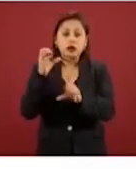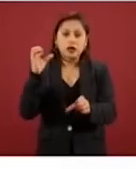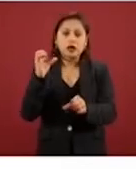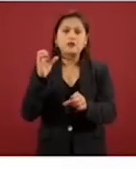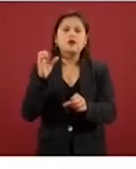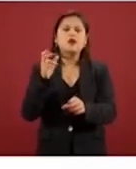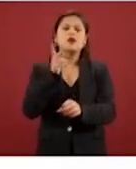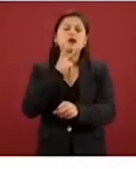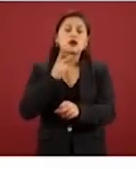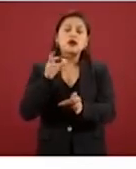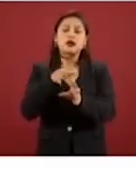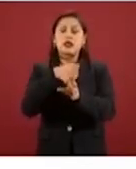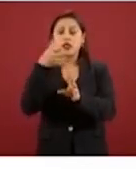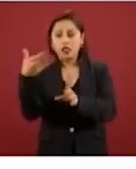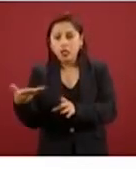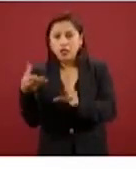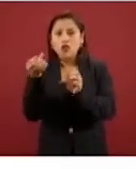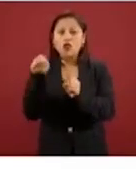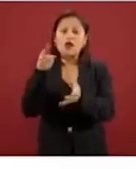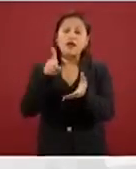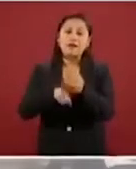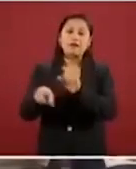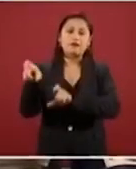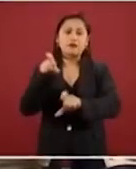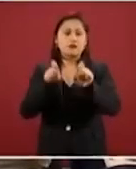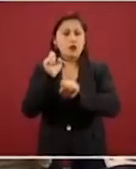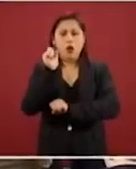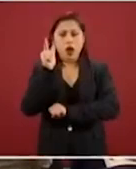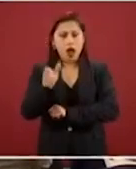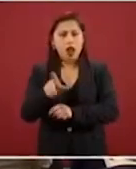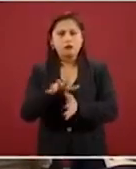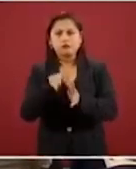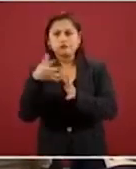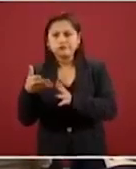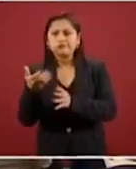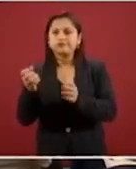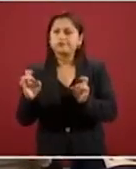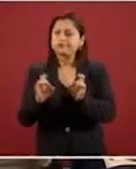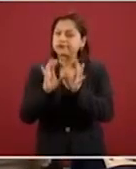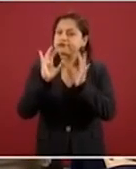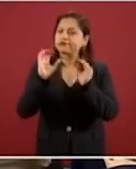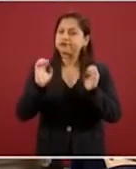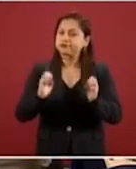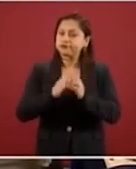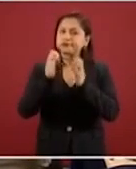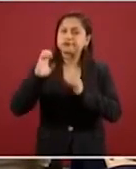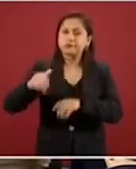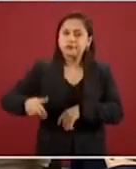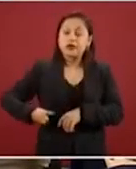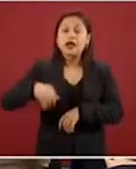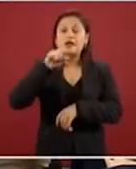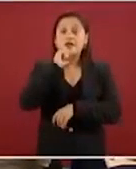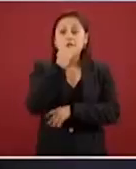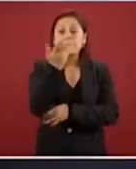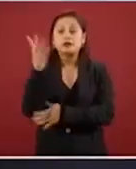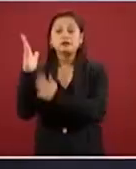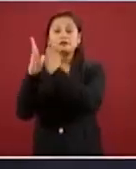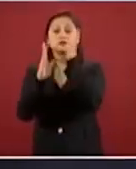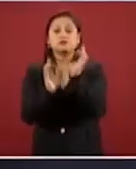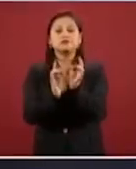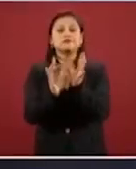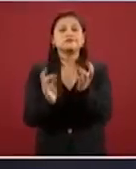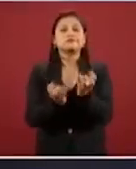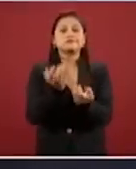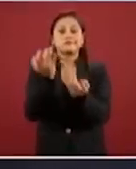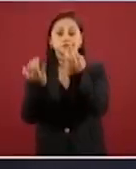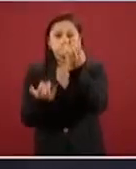sustancias peligrosas y de manera conjunta los incendios forestales que afectan a los